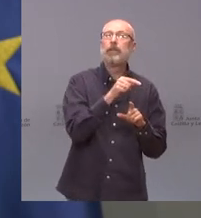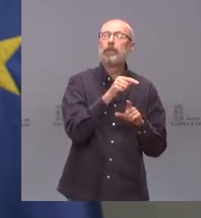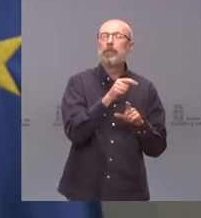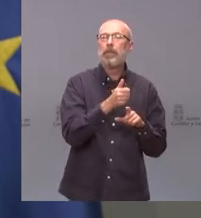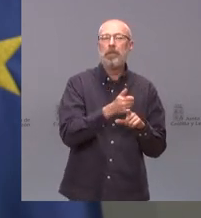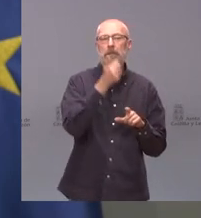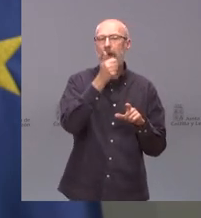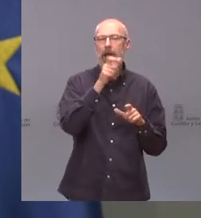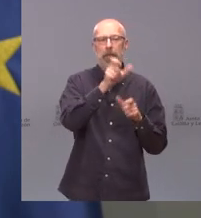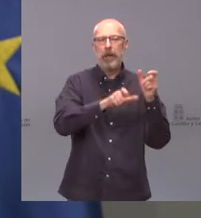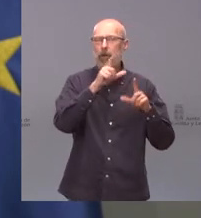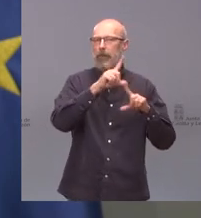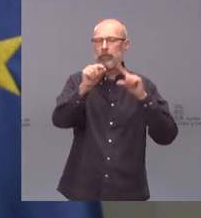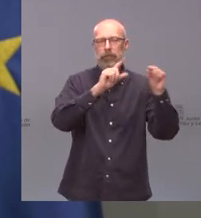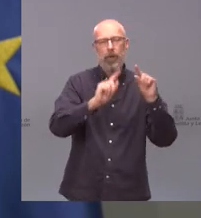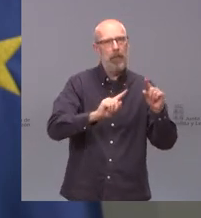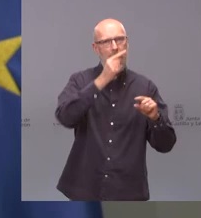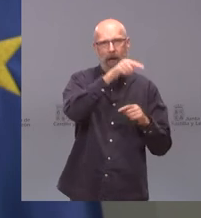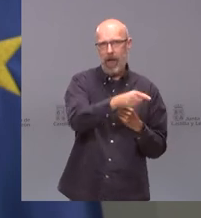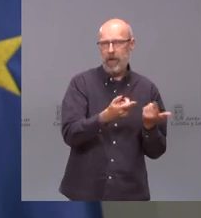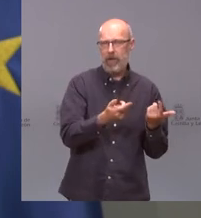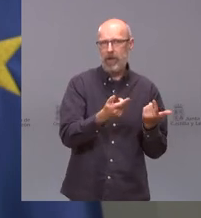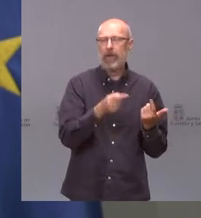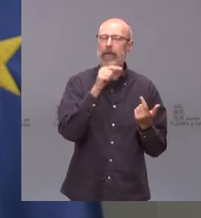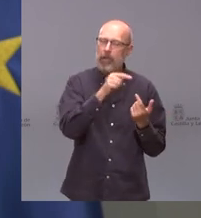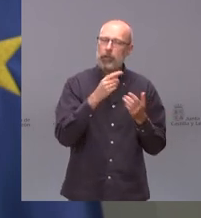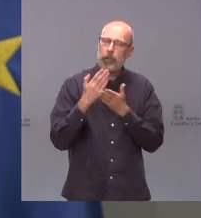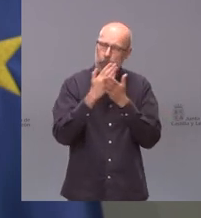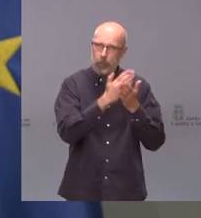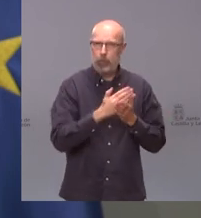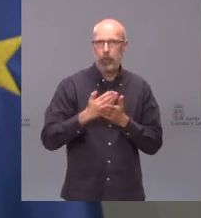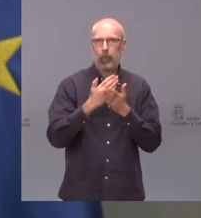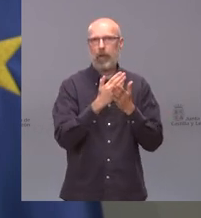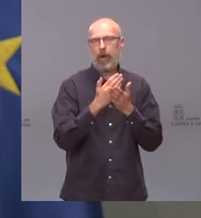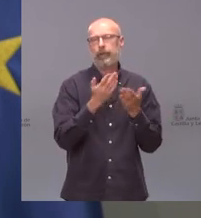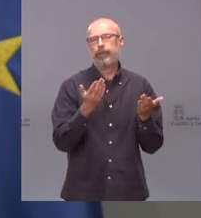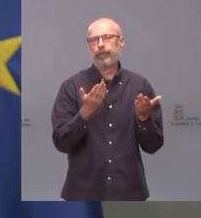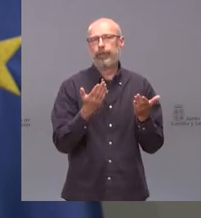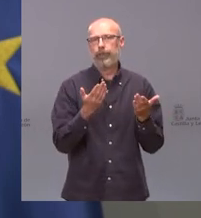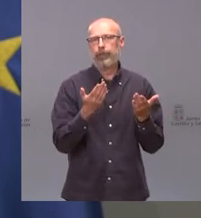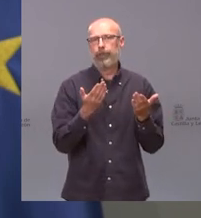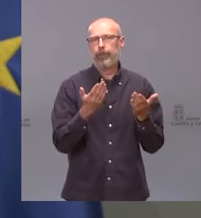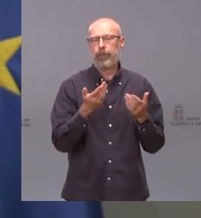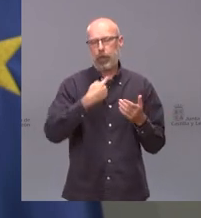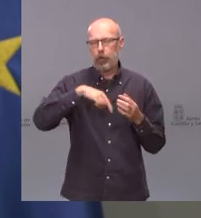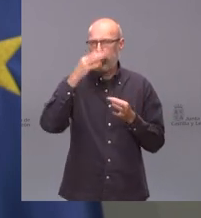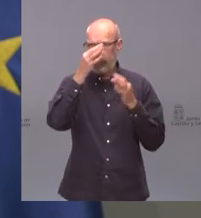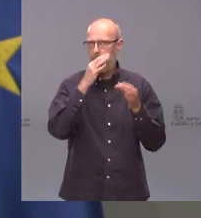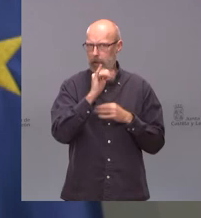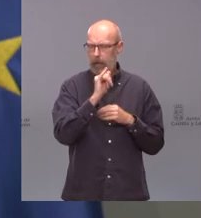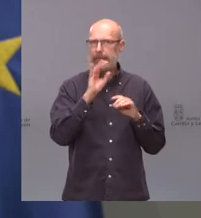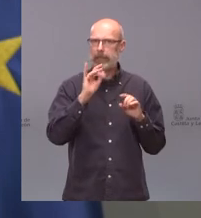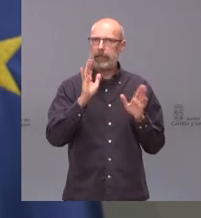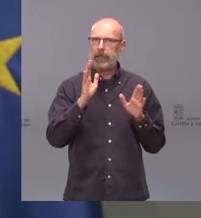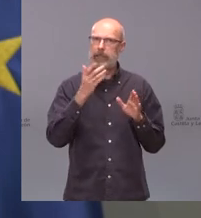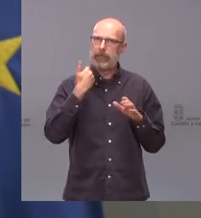pérdida poblacional tiene bueno pues hacemos la misma valoración que hemos hecho siempre nosotros tenemos planes concretos hemos estado